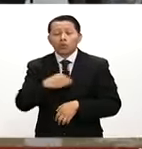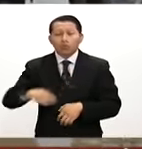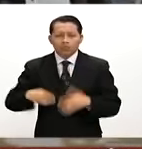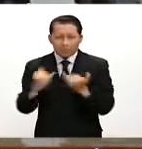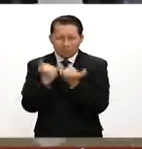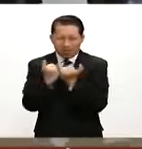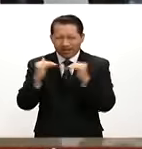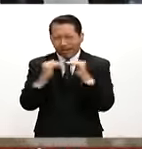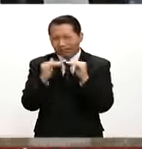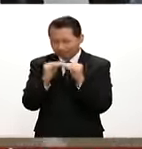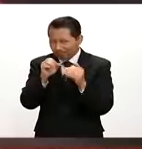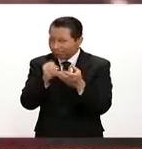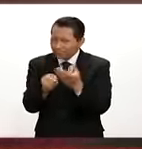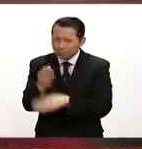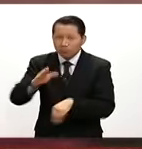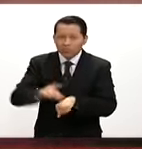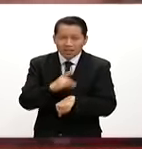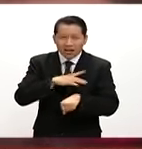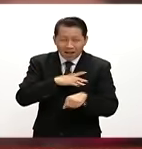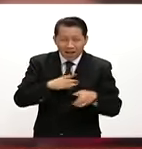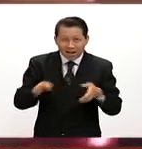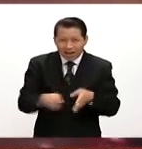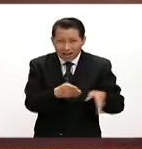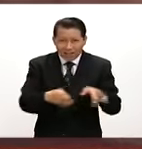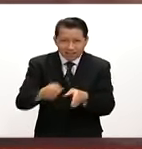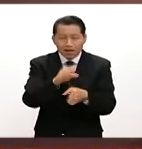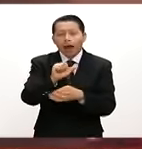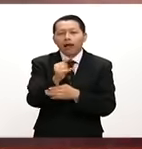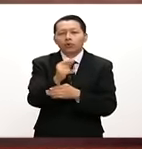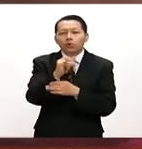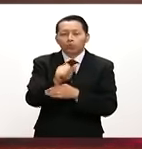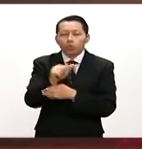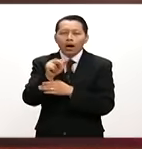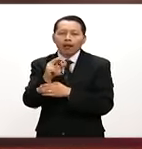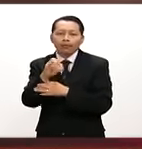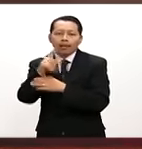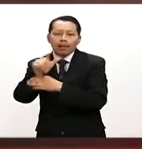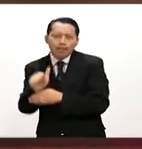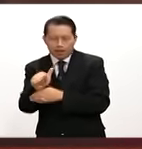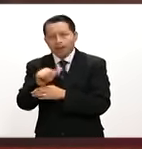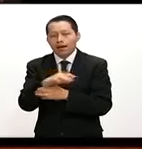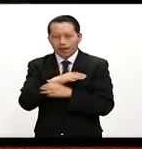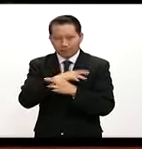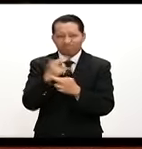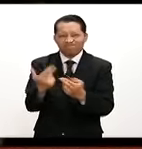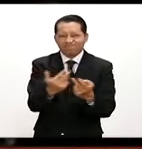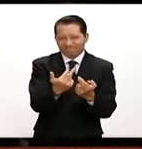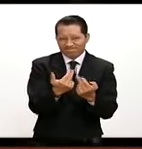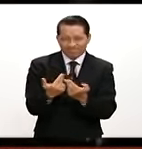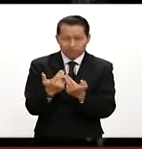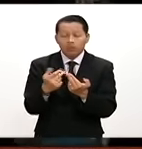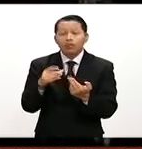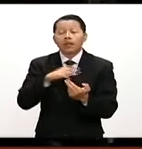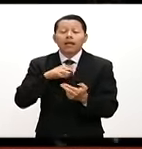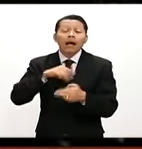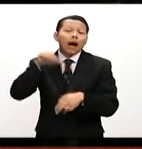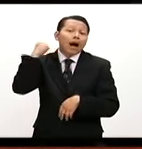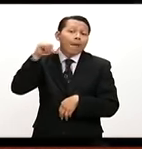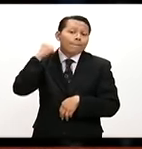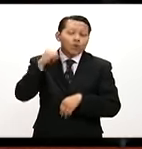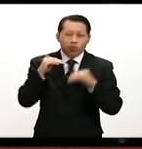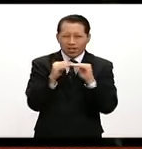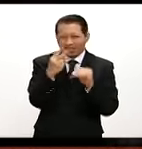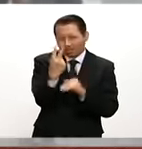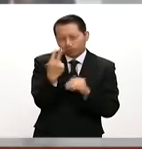se registró el hundimiento del tramo carretero Asoyú-Arcelia. En Acapulco, al menos dos casas resultaron afectadas en la